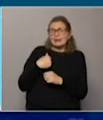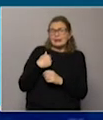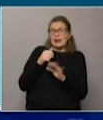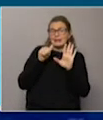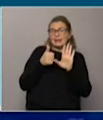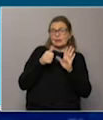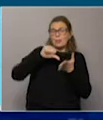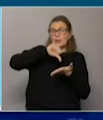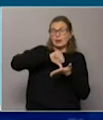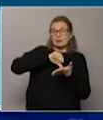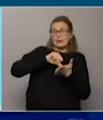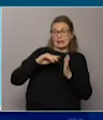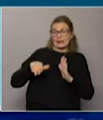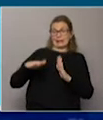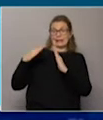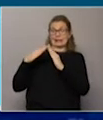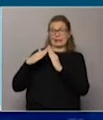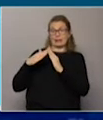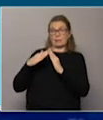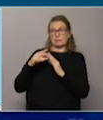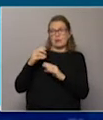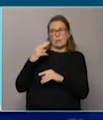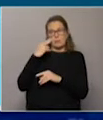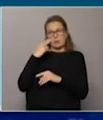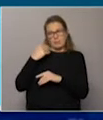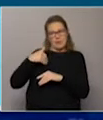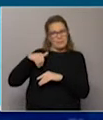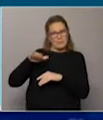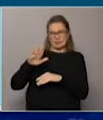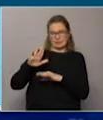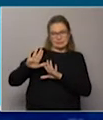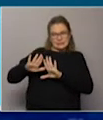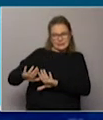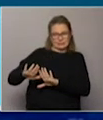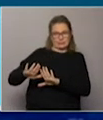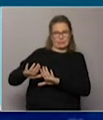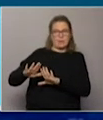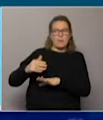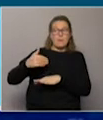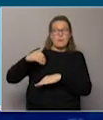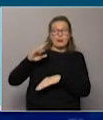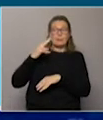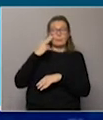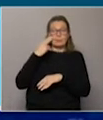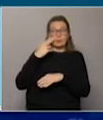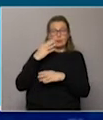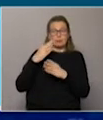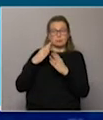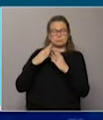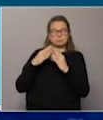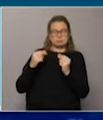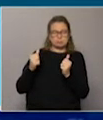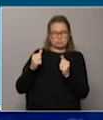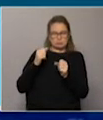sexto país que tiene la cuarentena más severa de todos. Cuanto más severa es la cuarentena, mayor el riesgo de que se destruya tejido